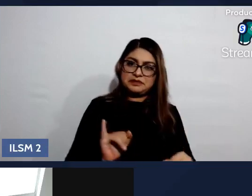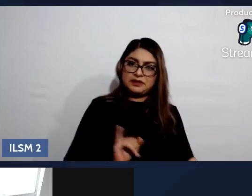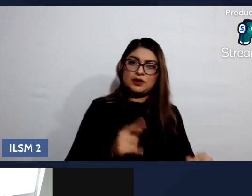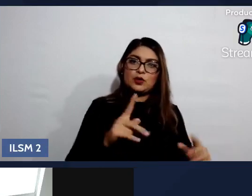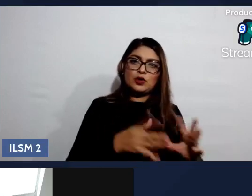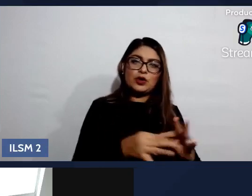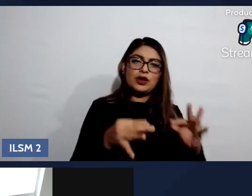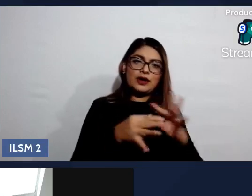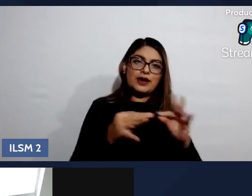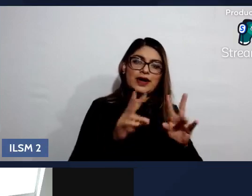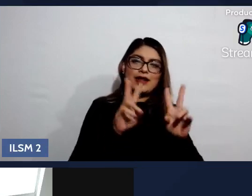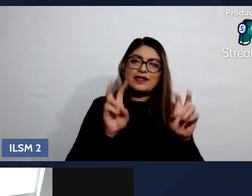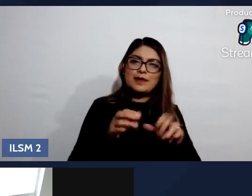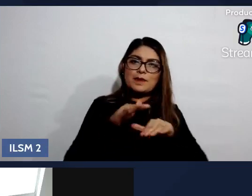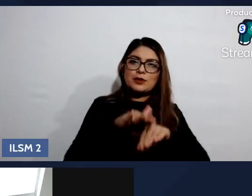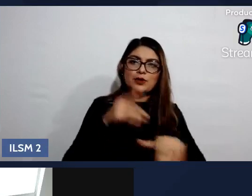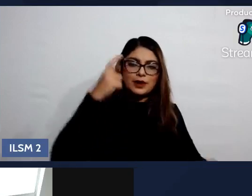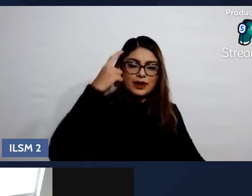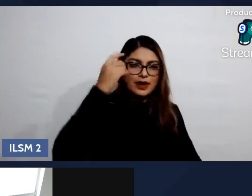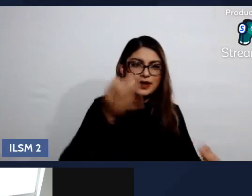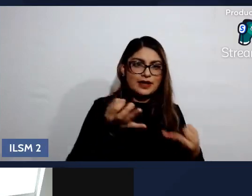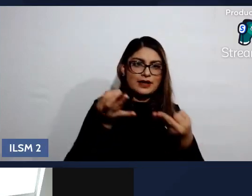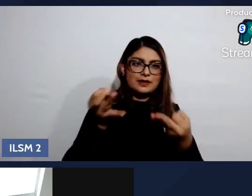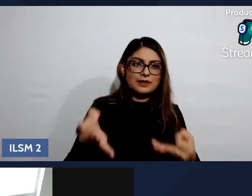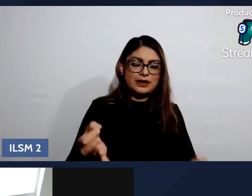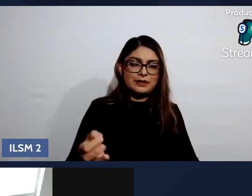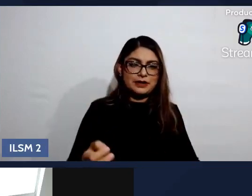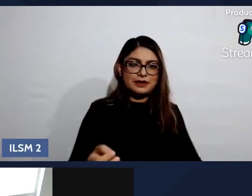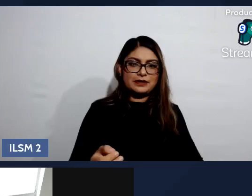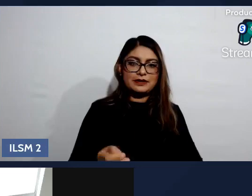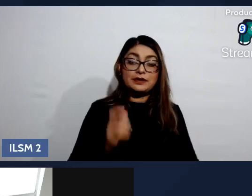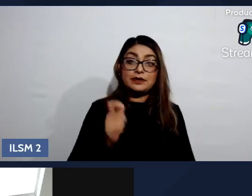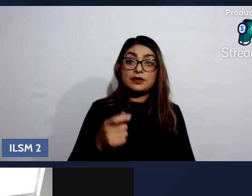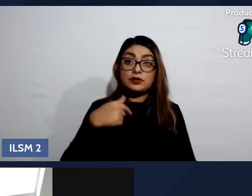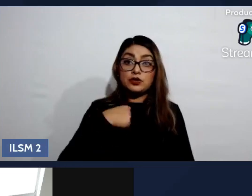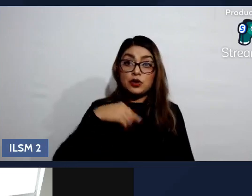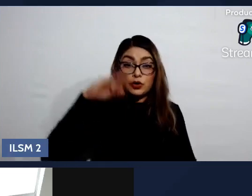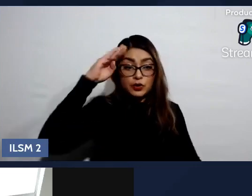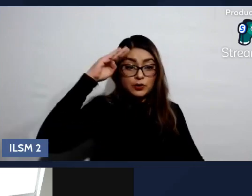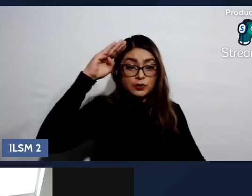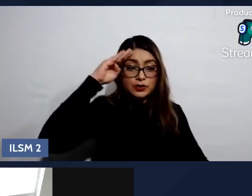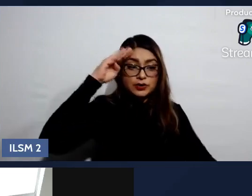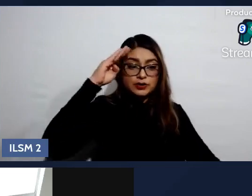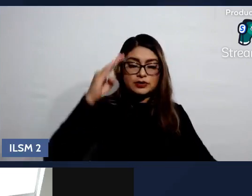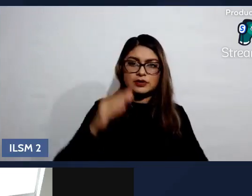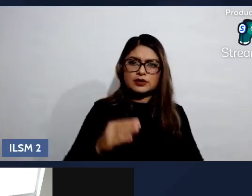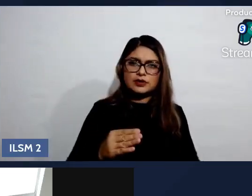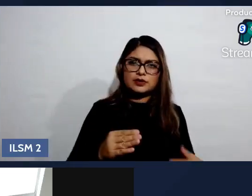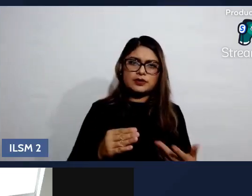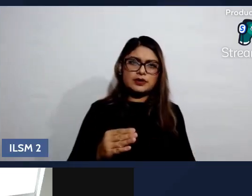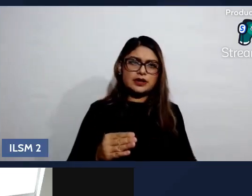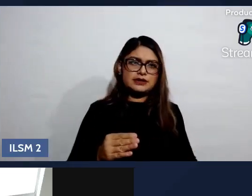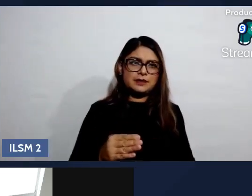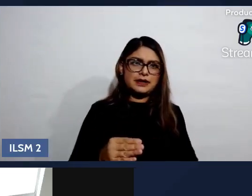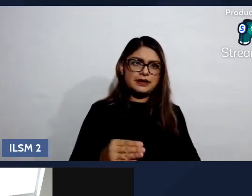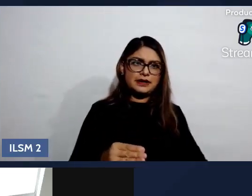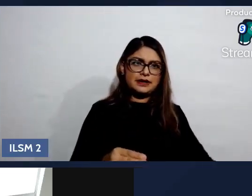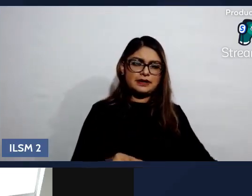adicciones, como bien lo mencionaba en un inicio, creo que, y como usted lo comentó,